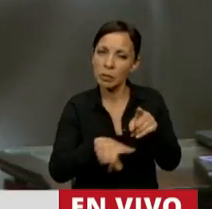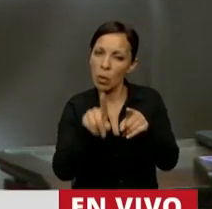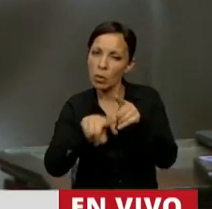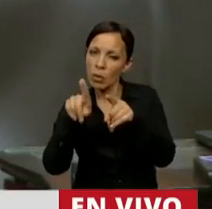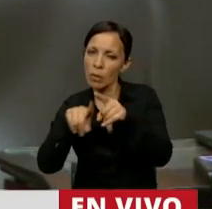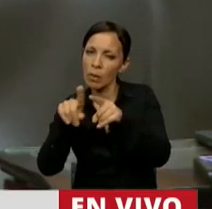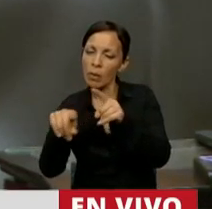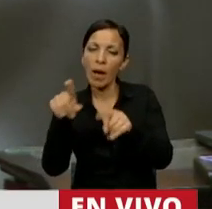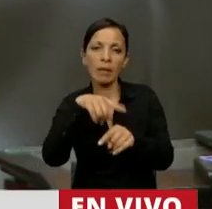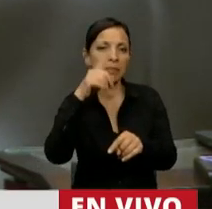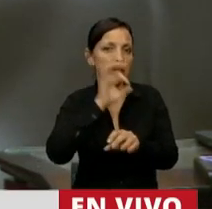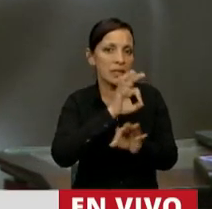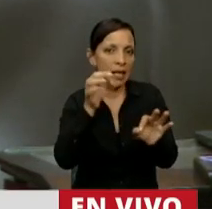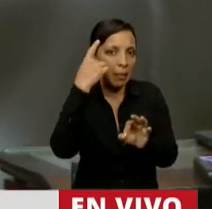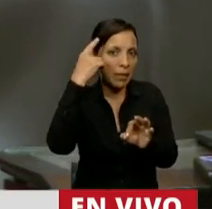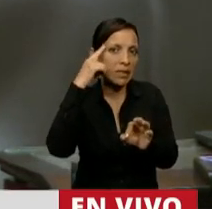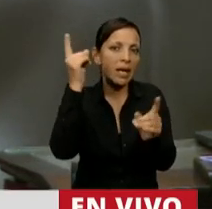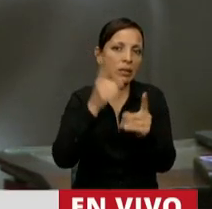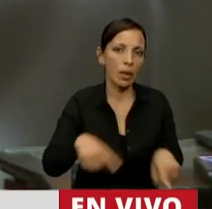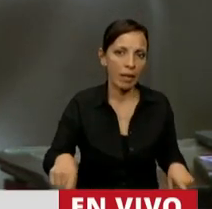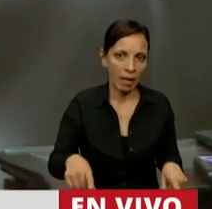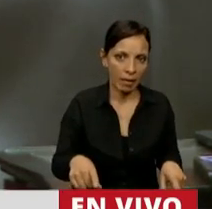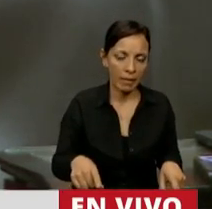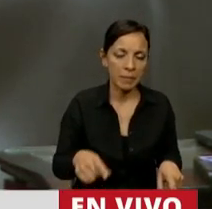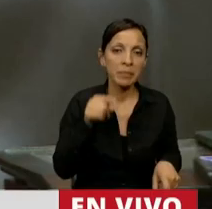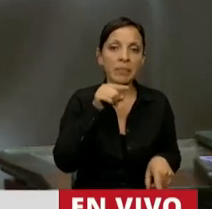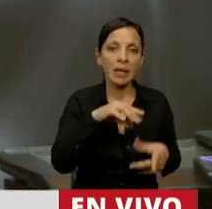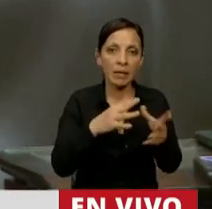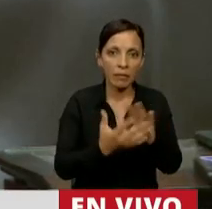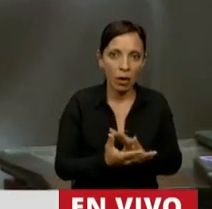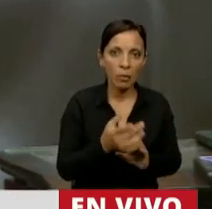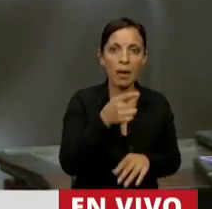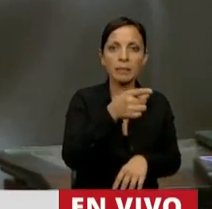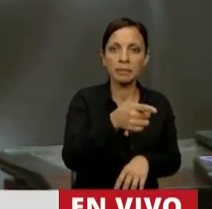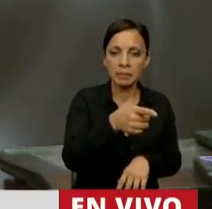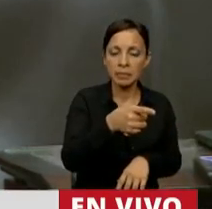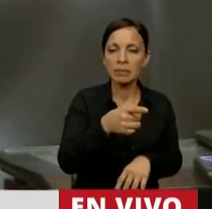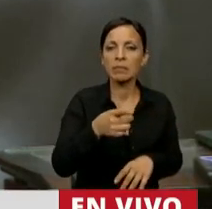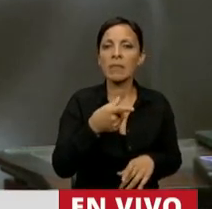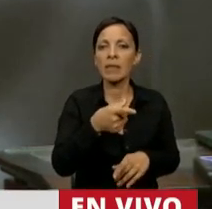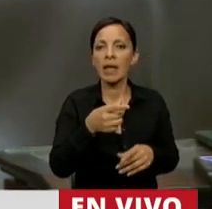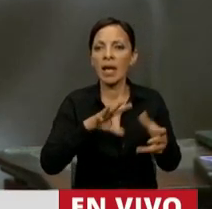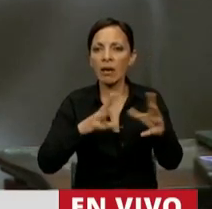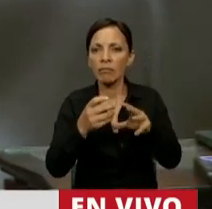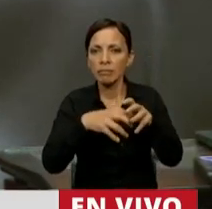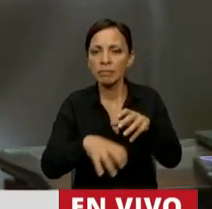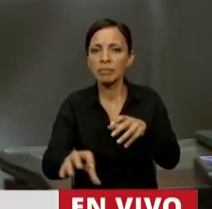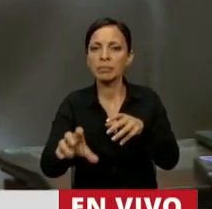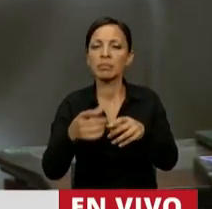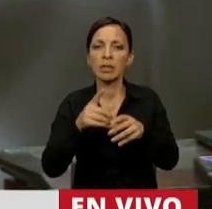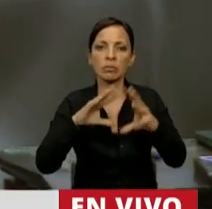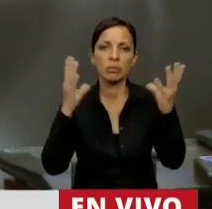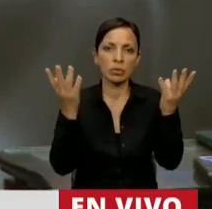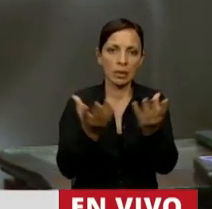nadie piensa que es una casualidad, piensa que es una tendencia. Esta tendencia a la disgregación territorial es un problema a escala